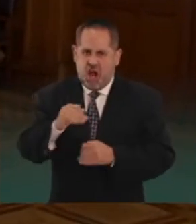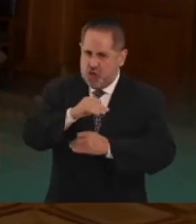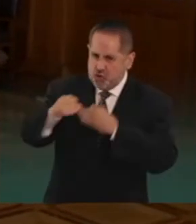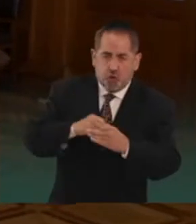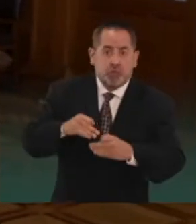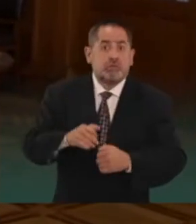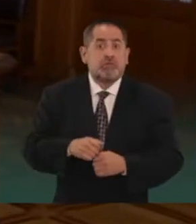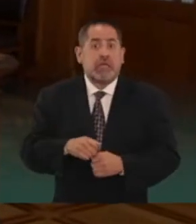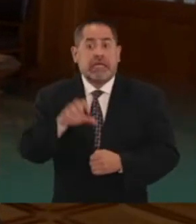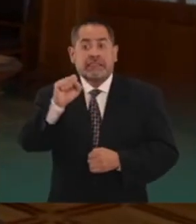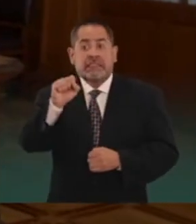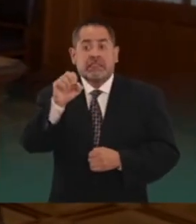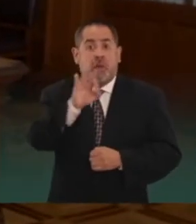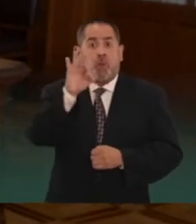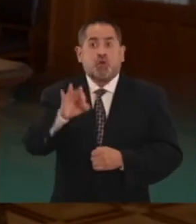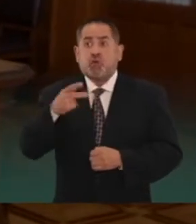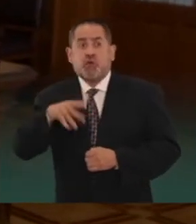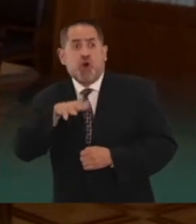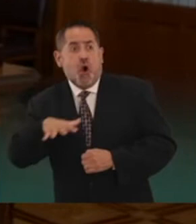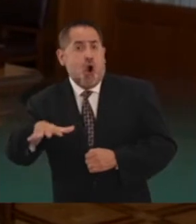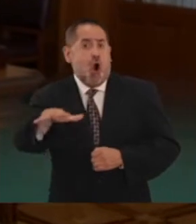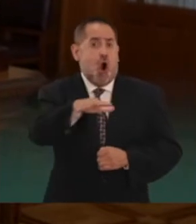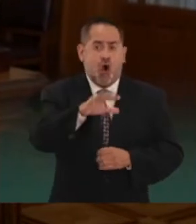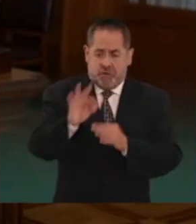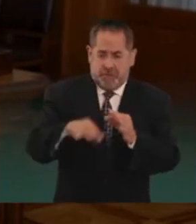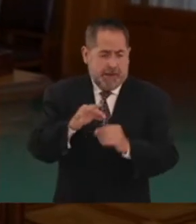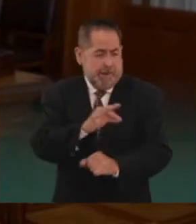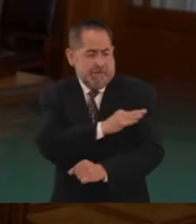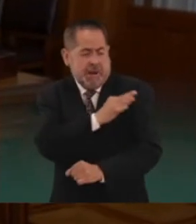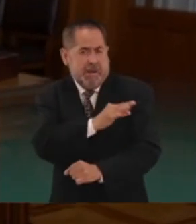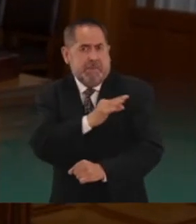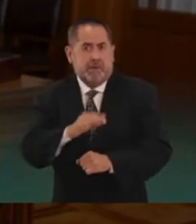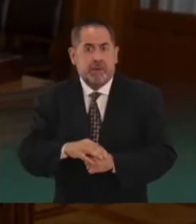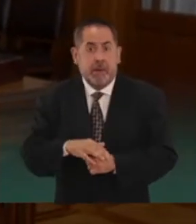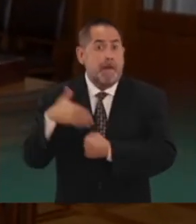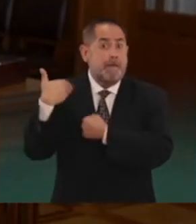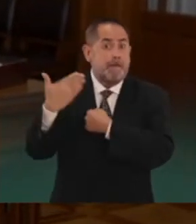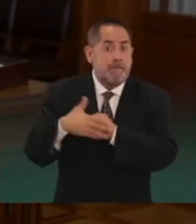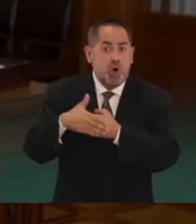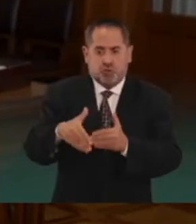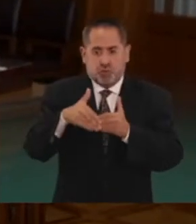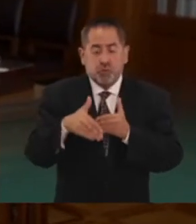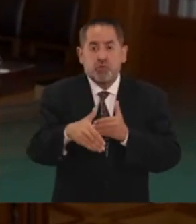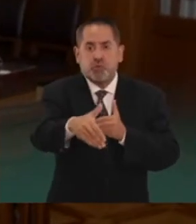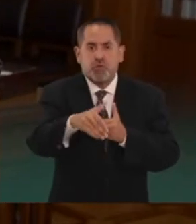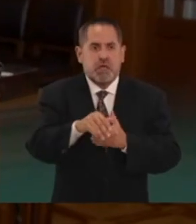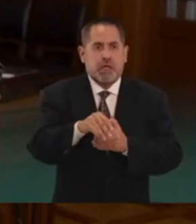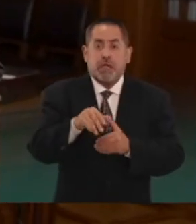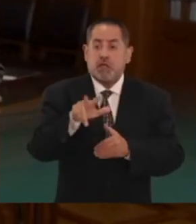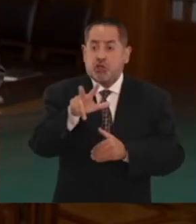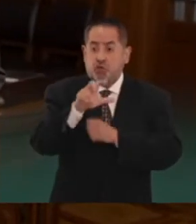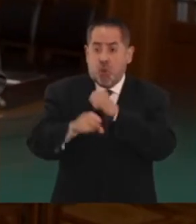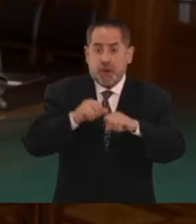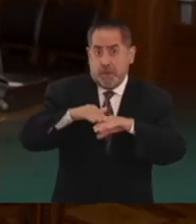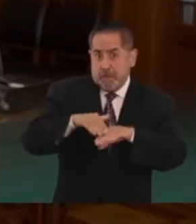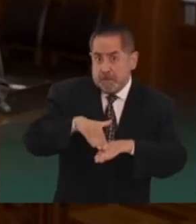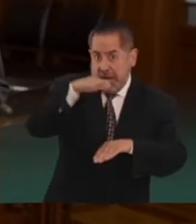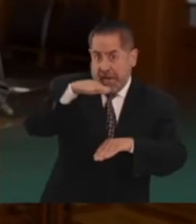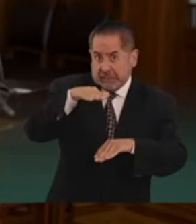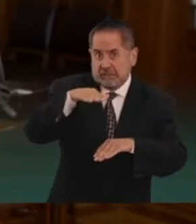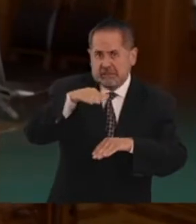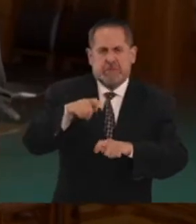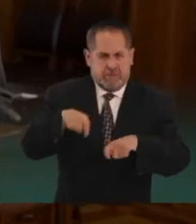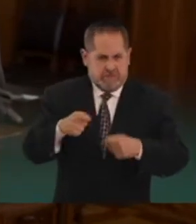vacunó al 60% de la población. Y vamos a vacunar a todos los mayores de